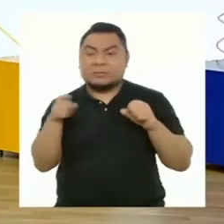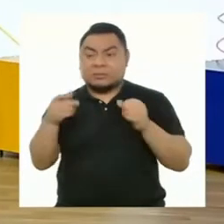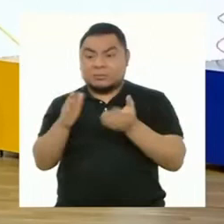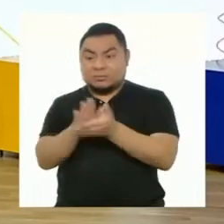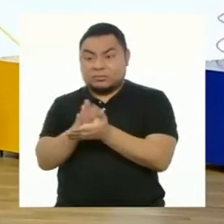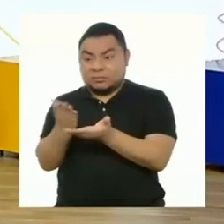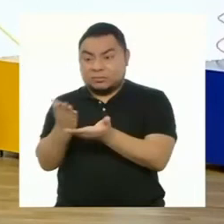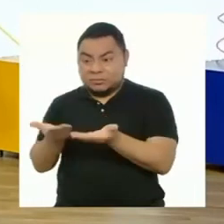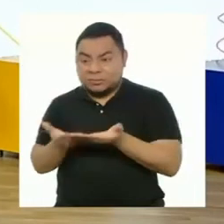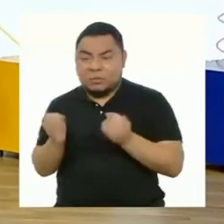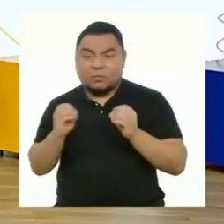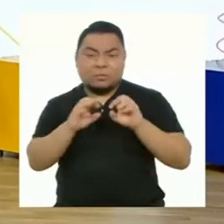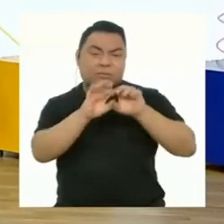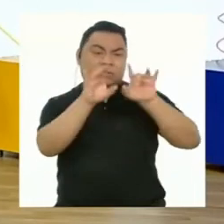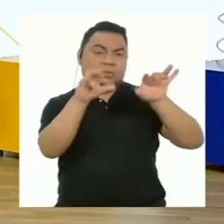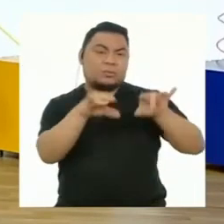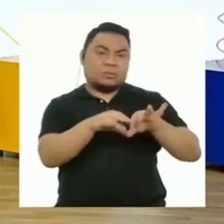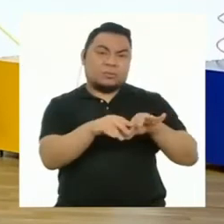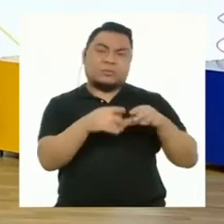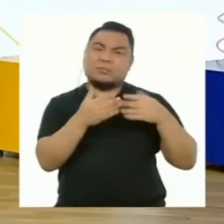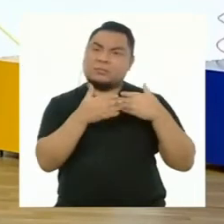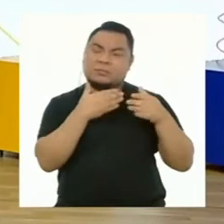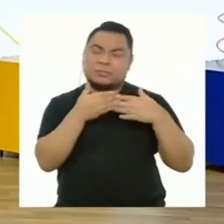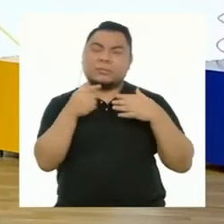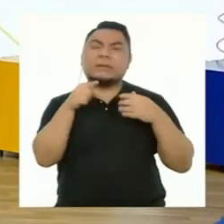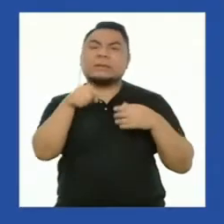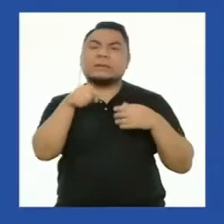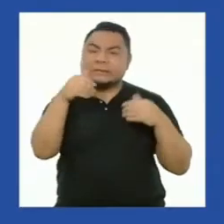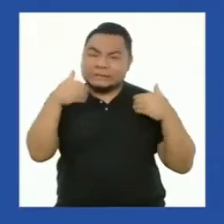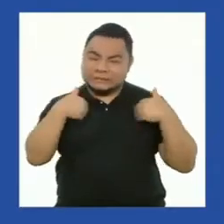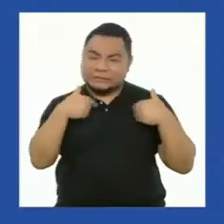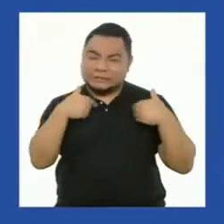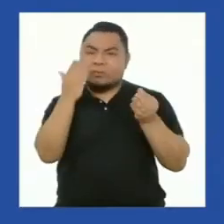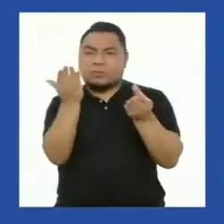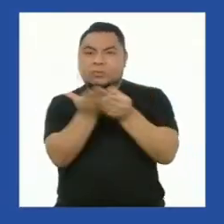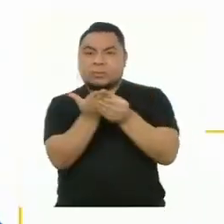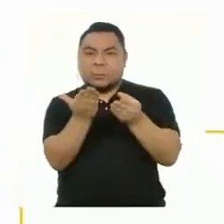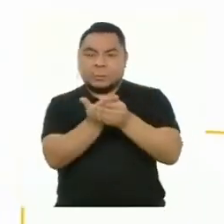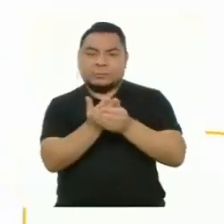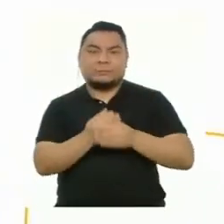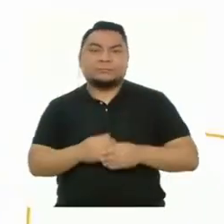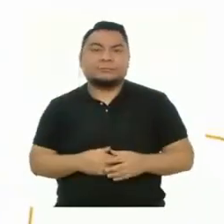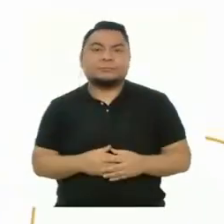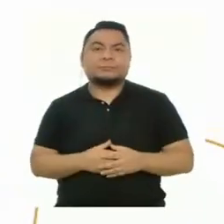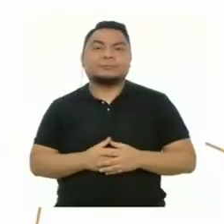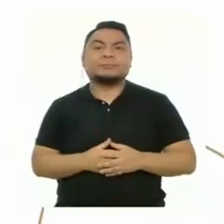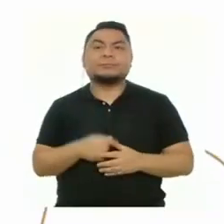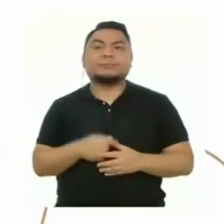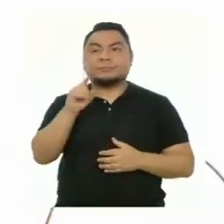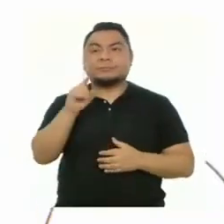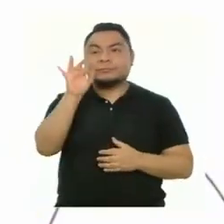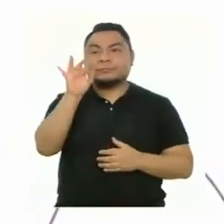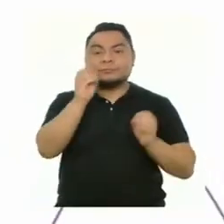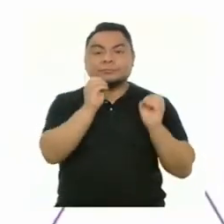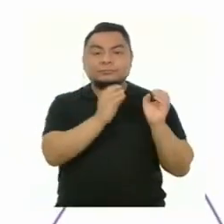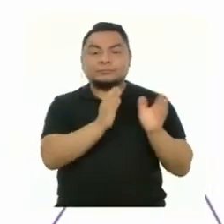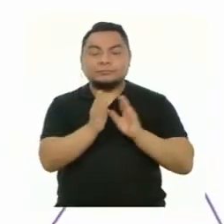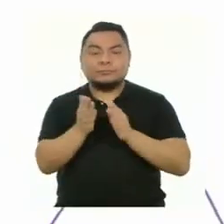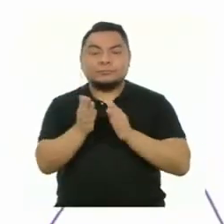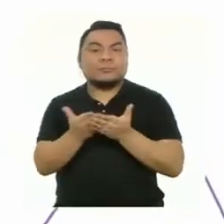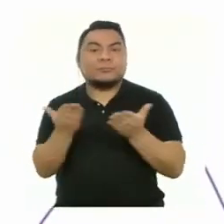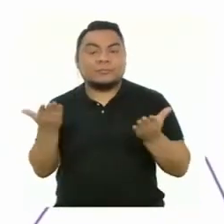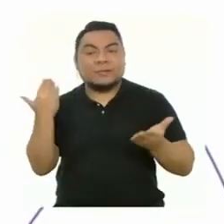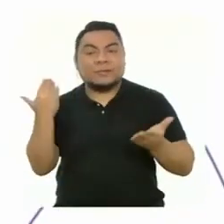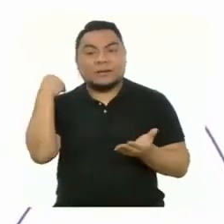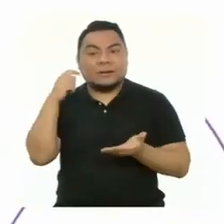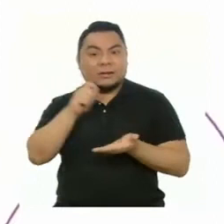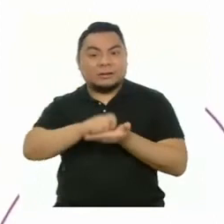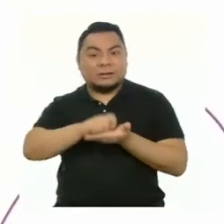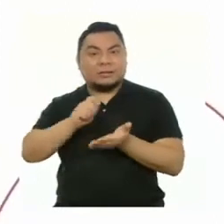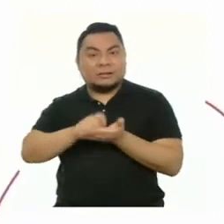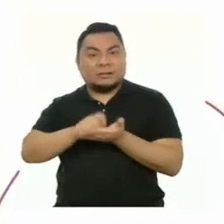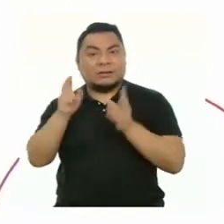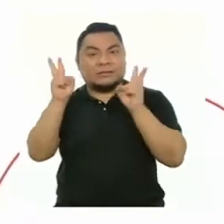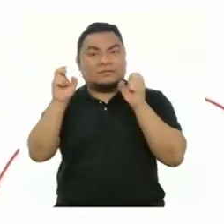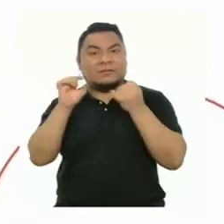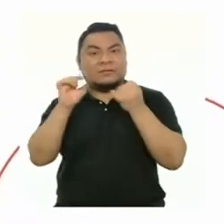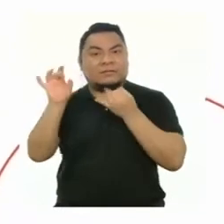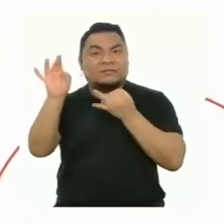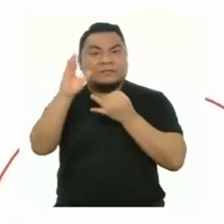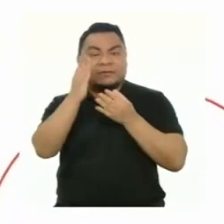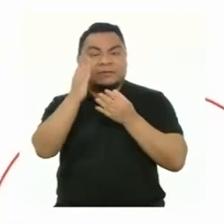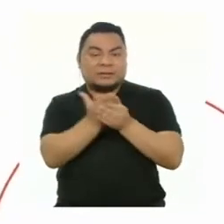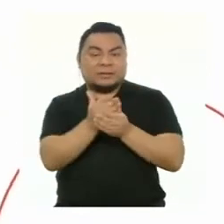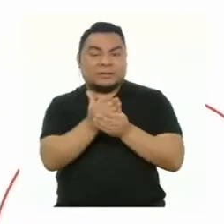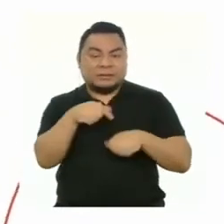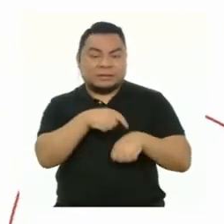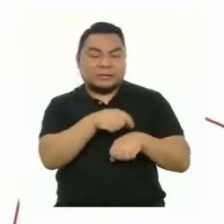físico o virtual. Lo importante es que contenga... ...una selección ordenada de los productos que hemos realizado a lo largo